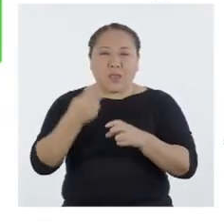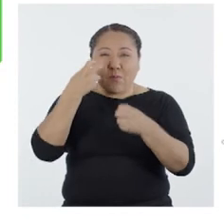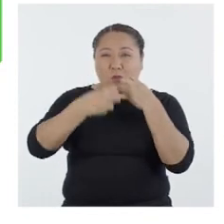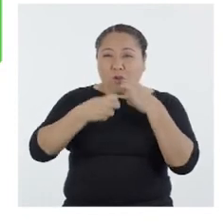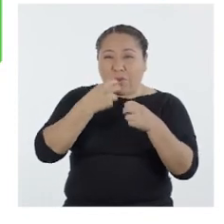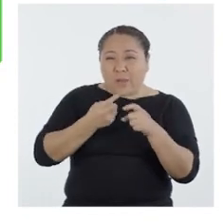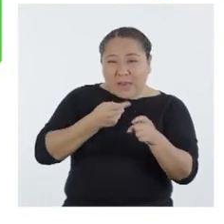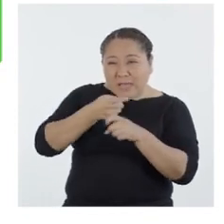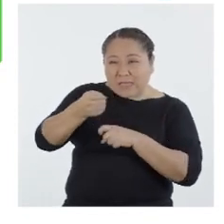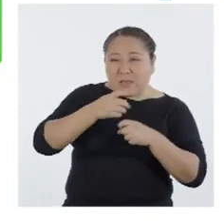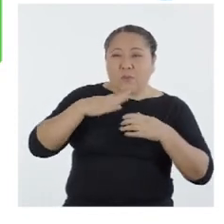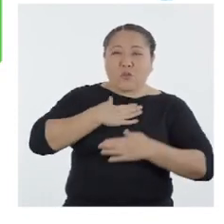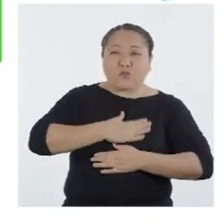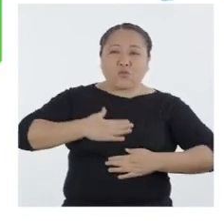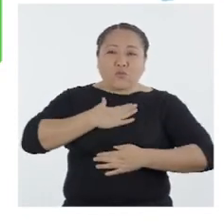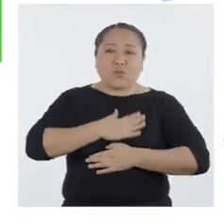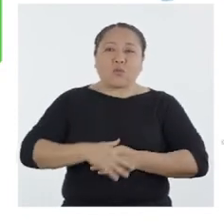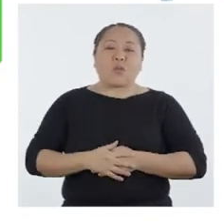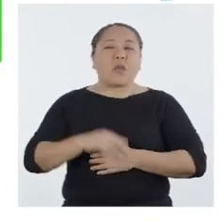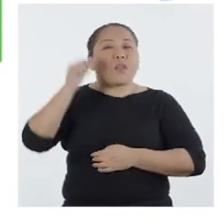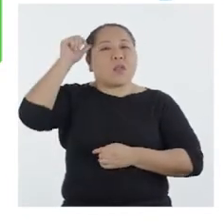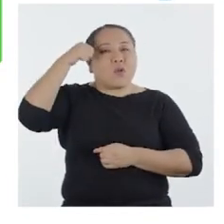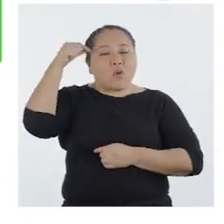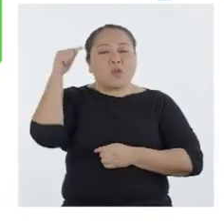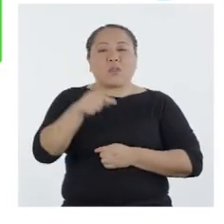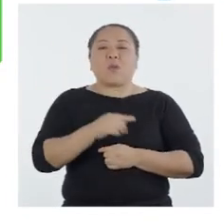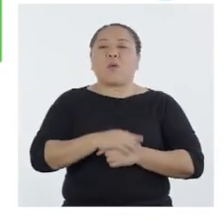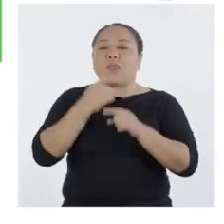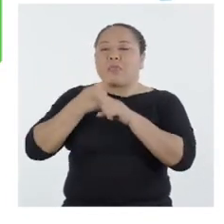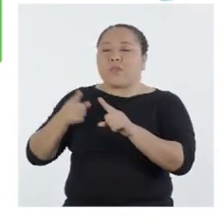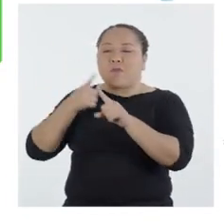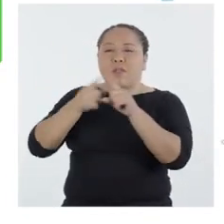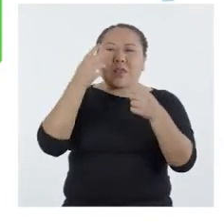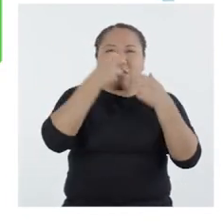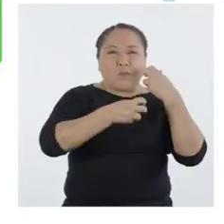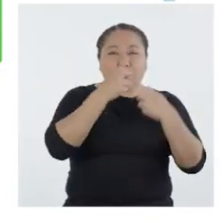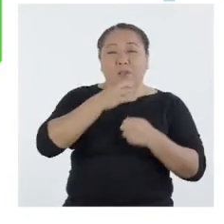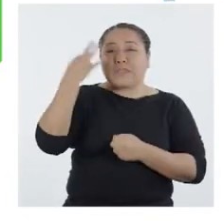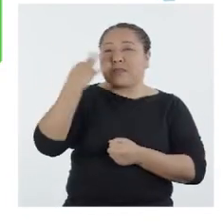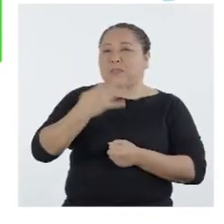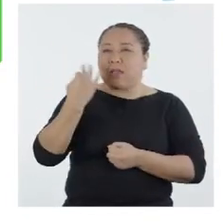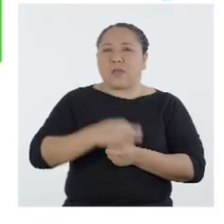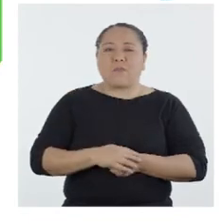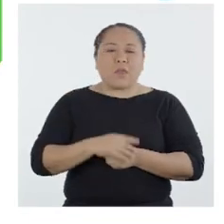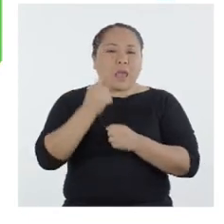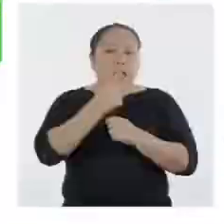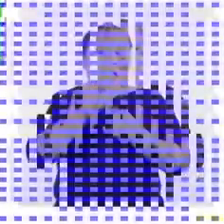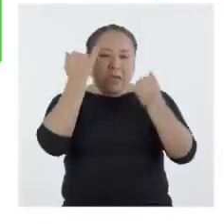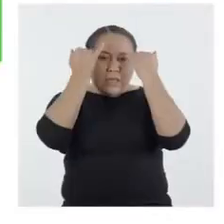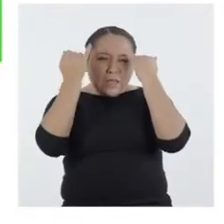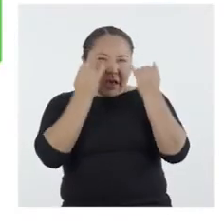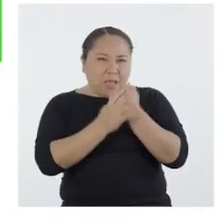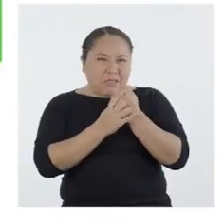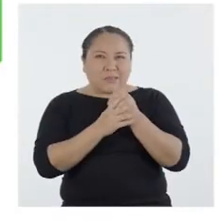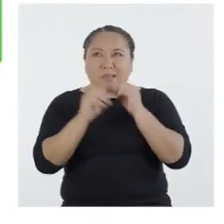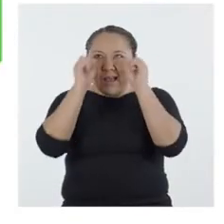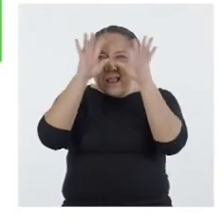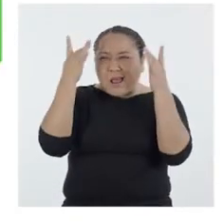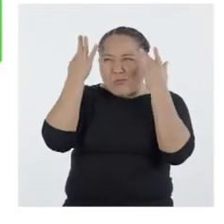situaciones que afectan su bienestar? Recordemos que para diferentes problemas siempre hay opciones